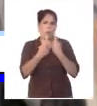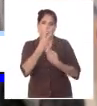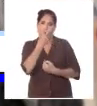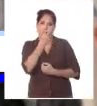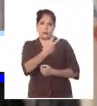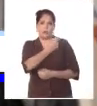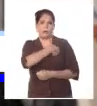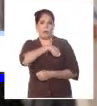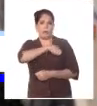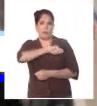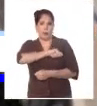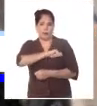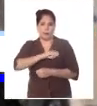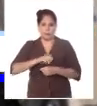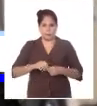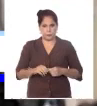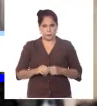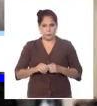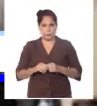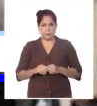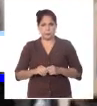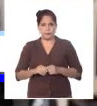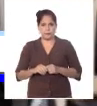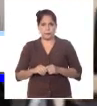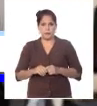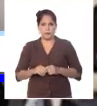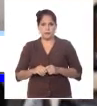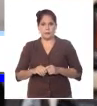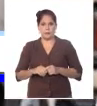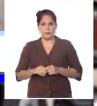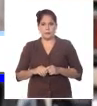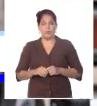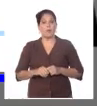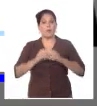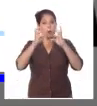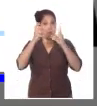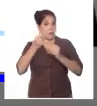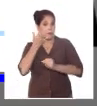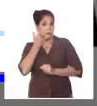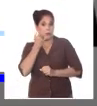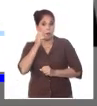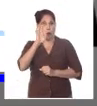.com.cu y el número de teléfono